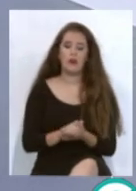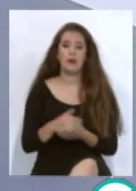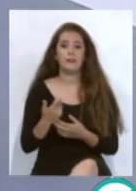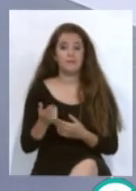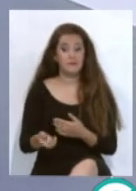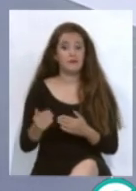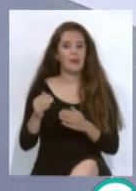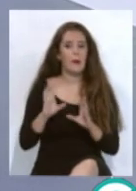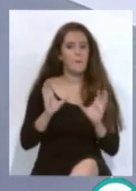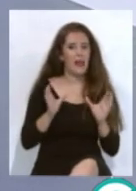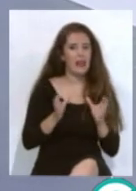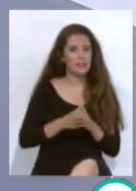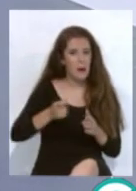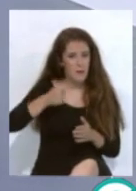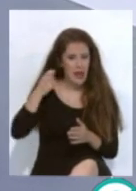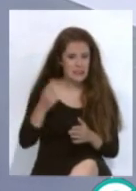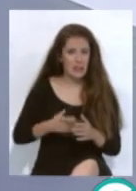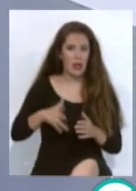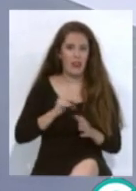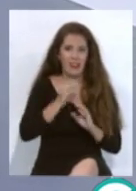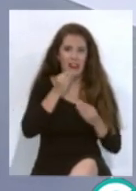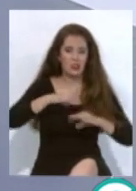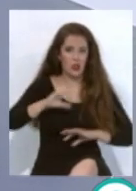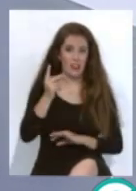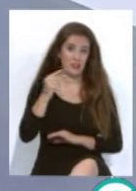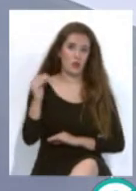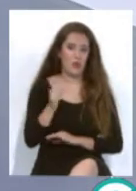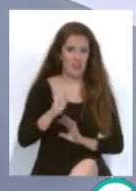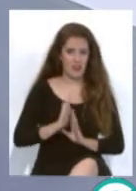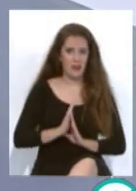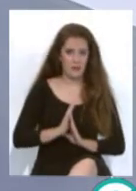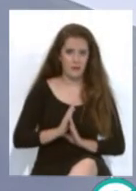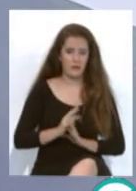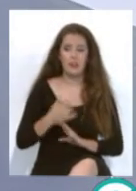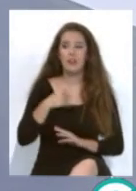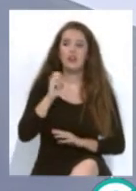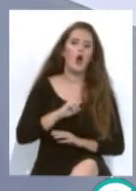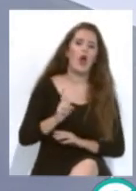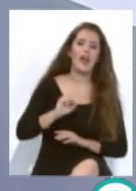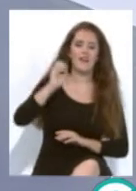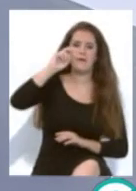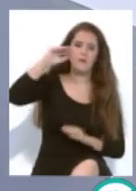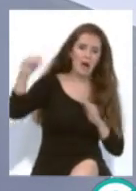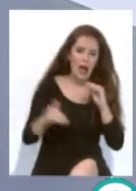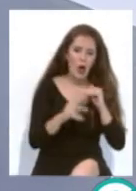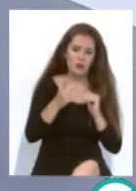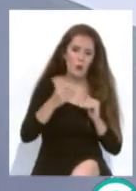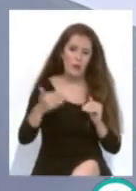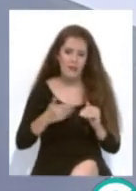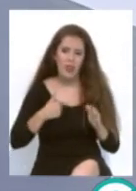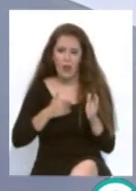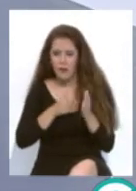era la plantilla más cara de la historia de la segunda B, o no era que bajó a segunda B y se le fueron todos los jugadores,